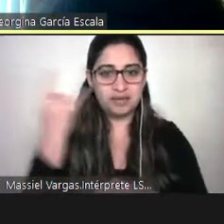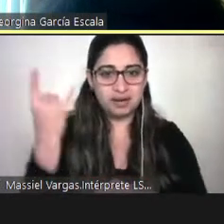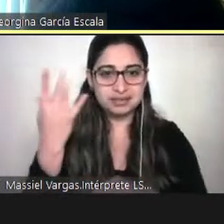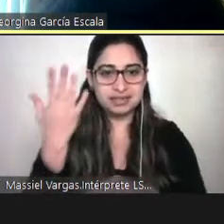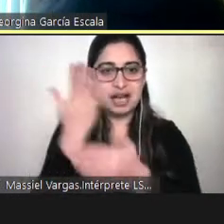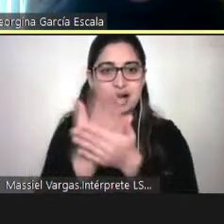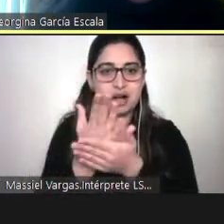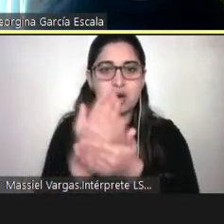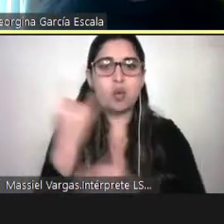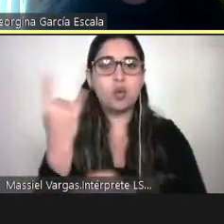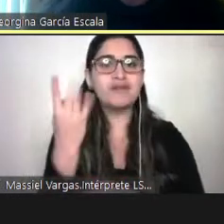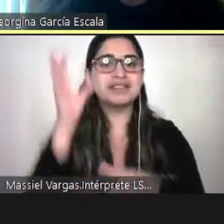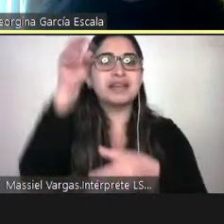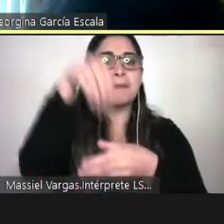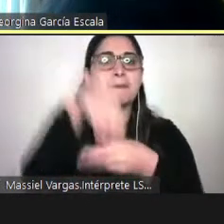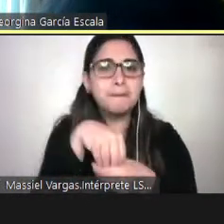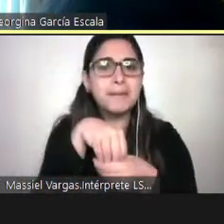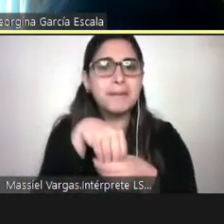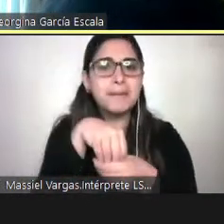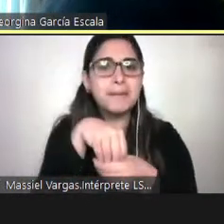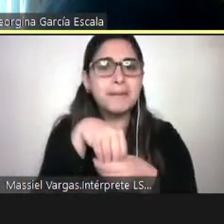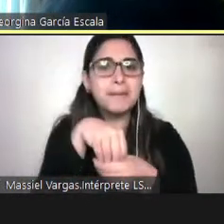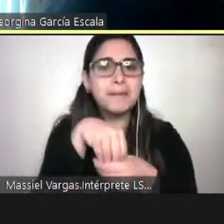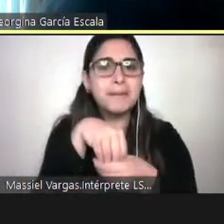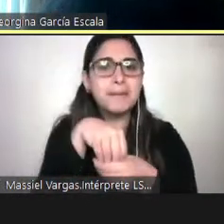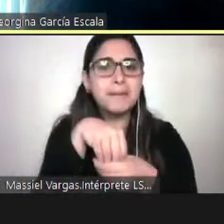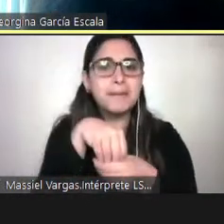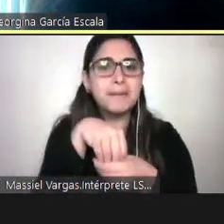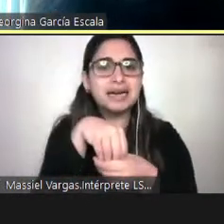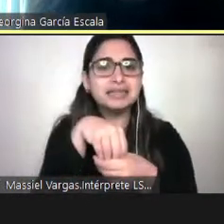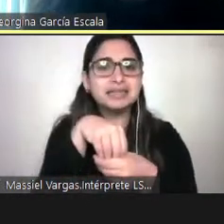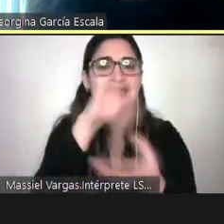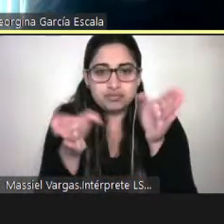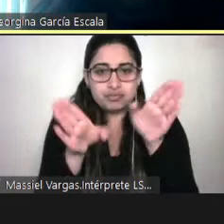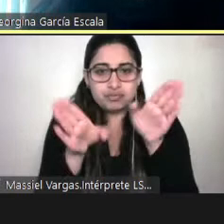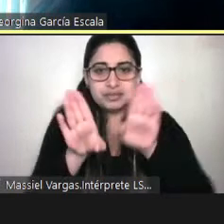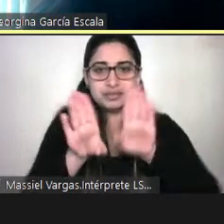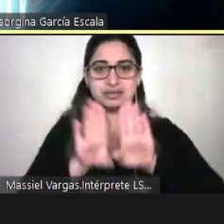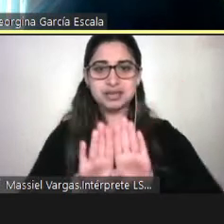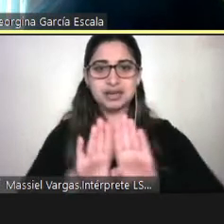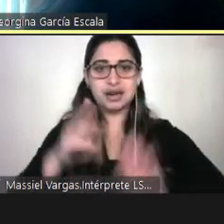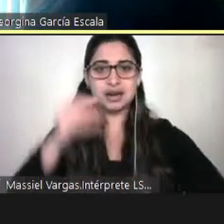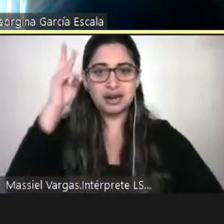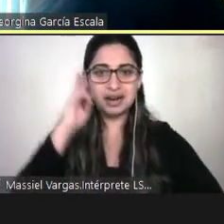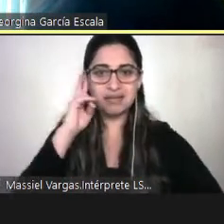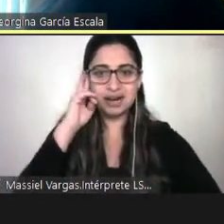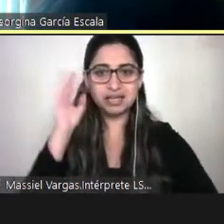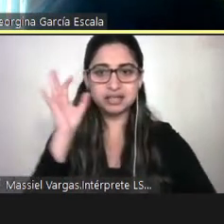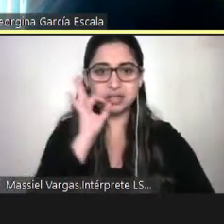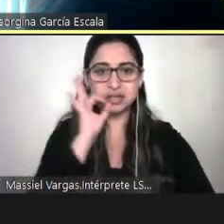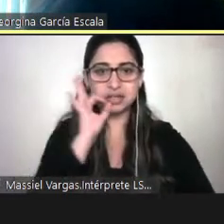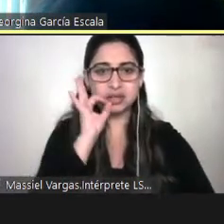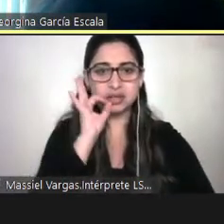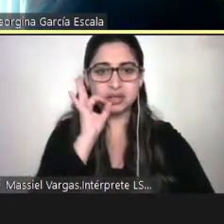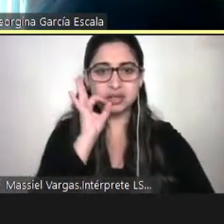Quiero cerrar esta reflexión con algo que señala Humberto Giannini,